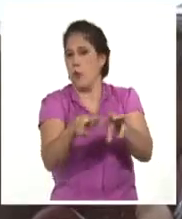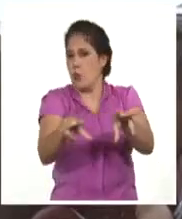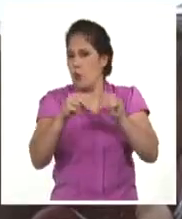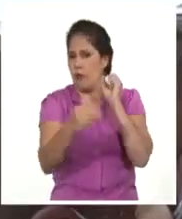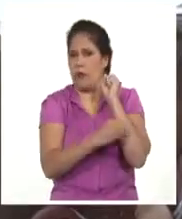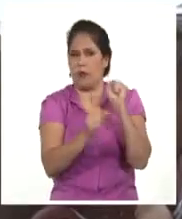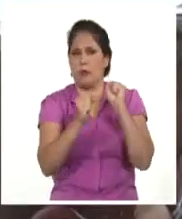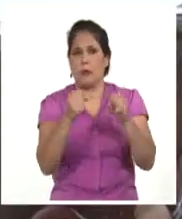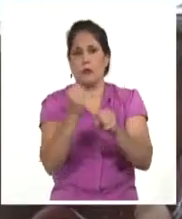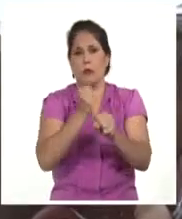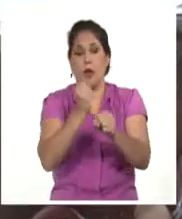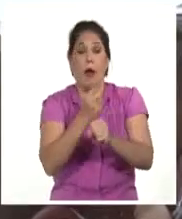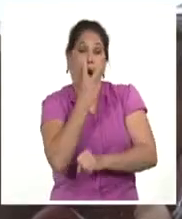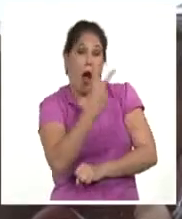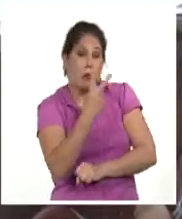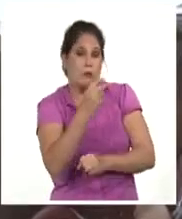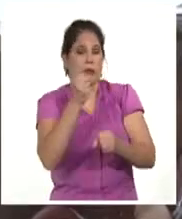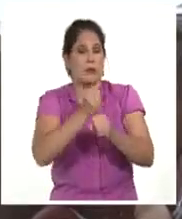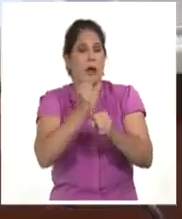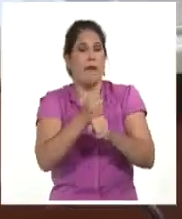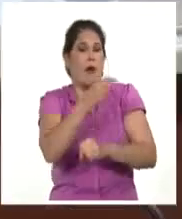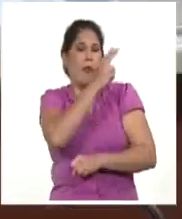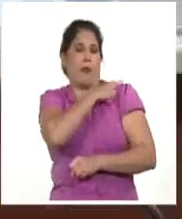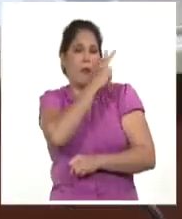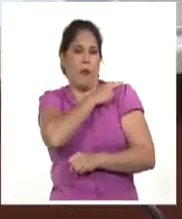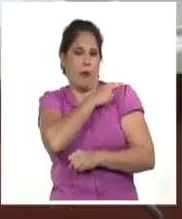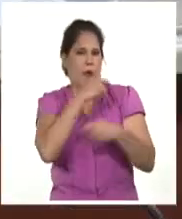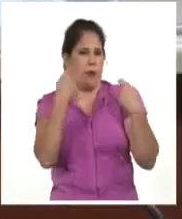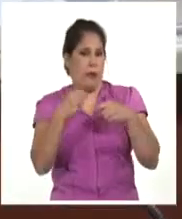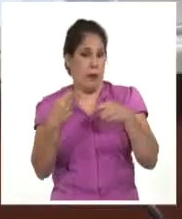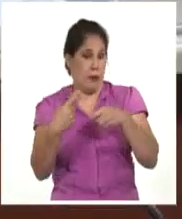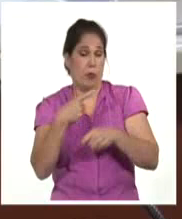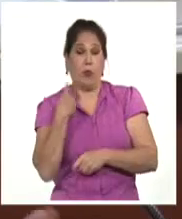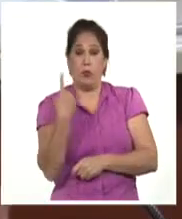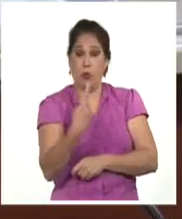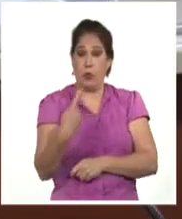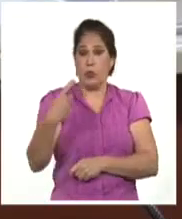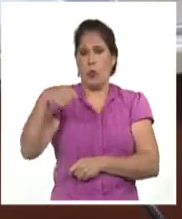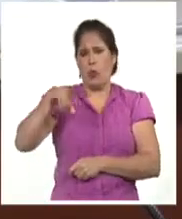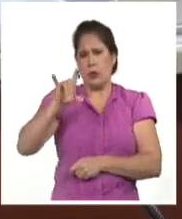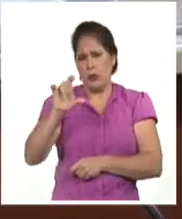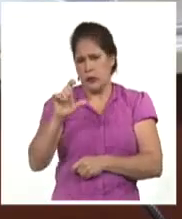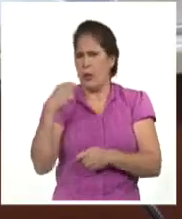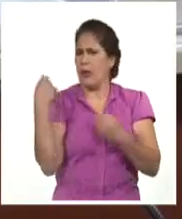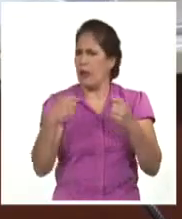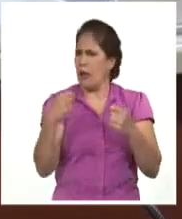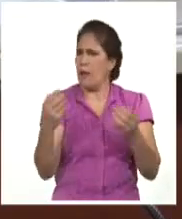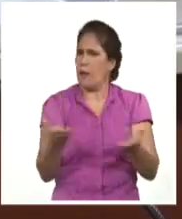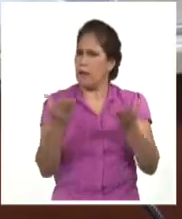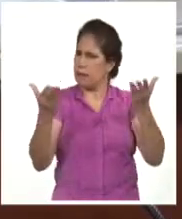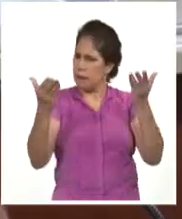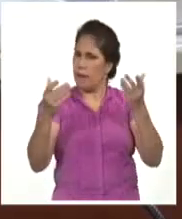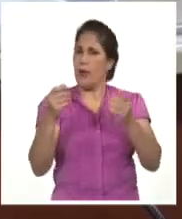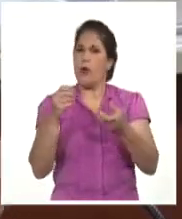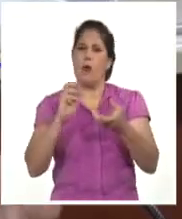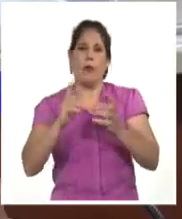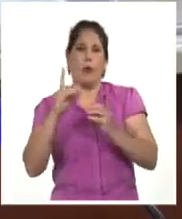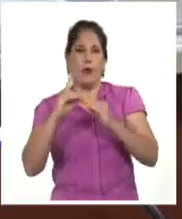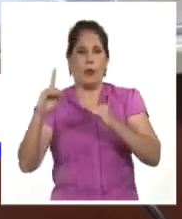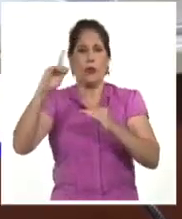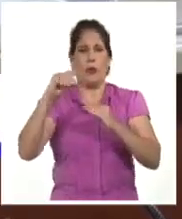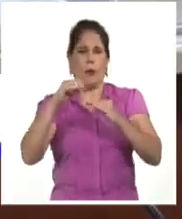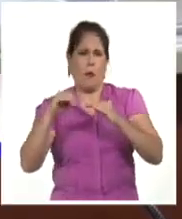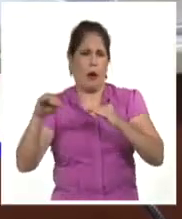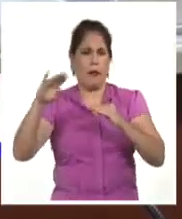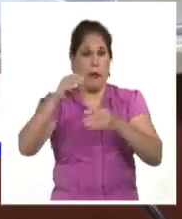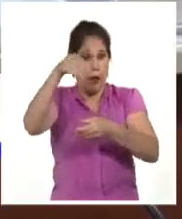fortaleciendo la atención y el trabajo con los cuadros. También desde las organizaciones tenemos que propiciar esos programas de formación doctoral, maestrías,